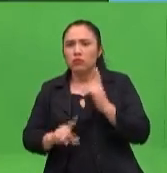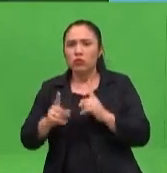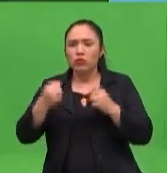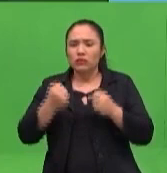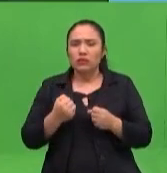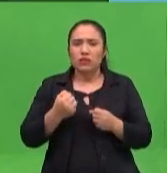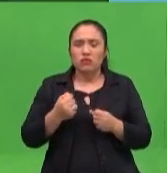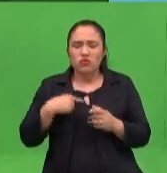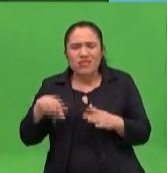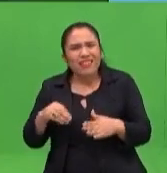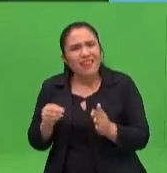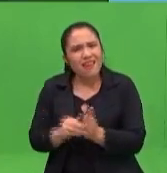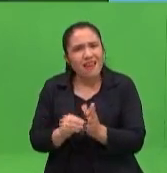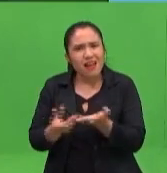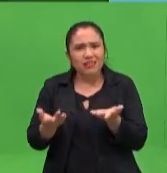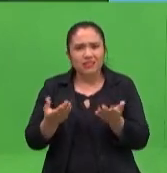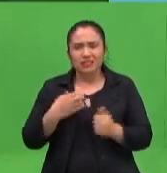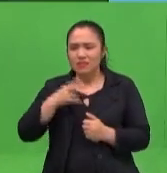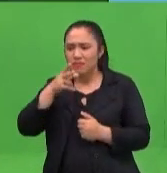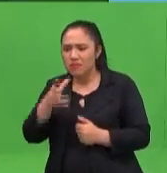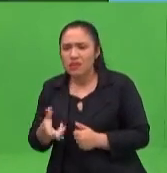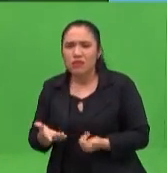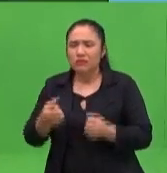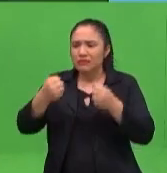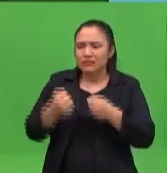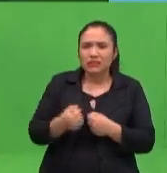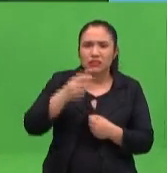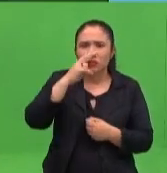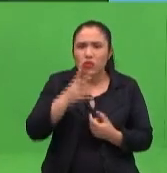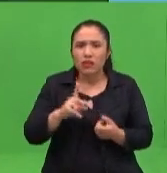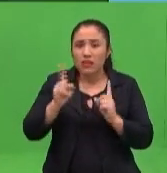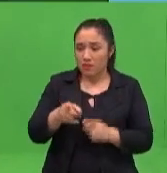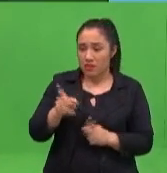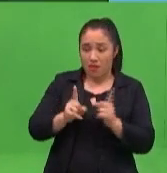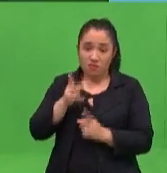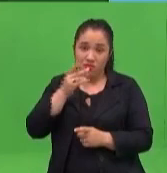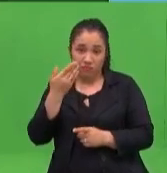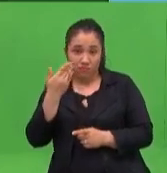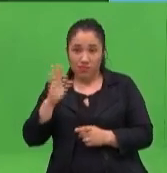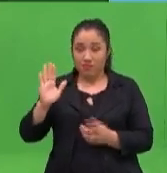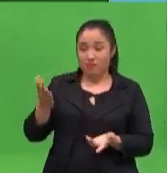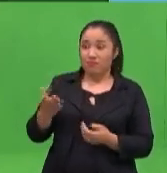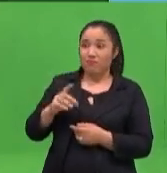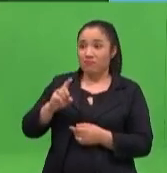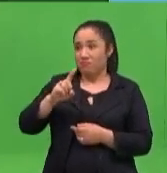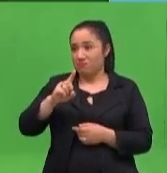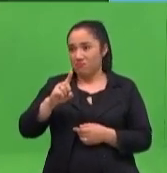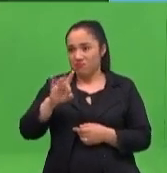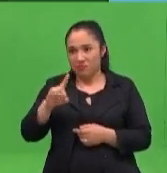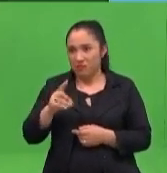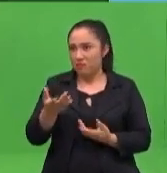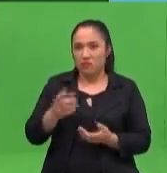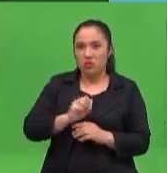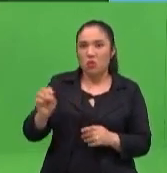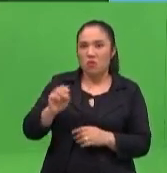hijo adolescente, ¿verdad? Y entonces, ¿qué hacemos con este adolescente que todo el día se pasa gruñendo? Claro, que son explosivos